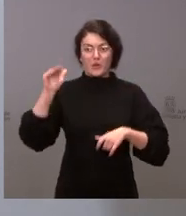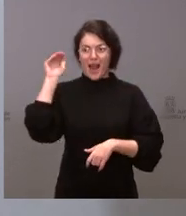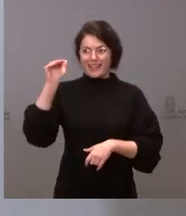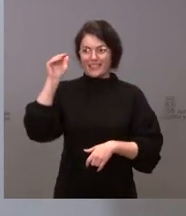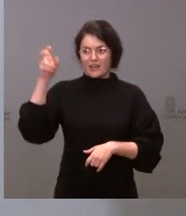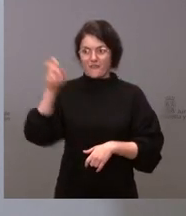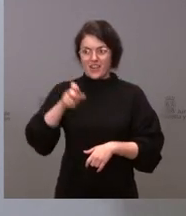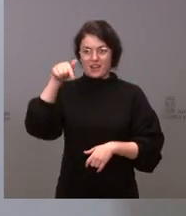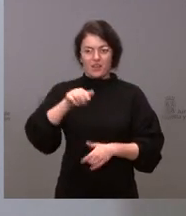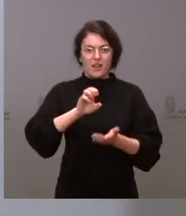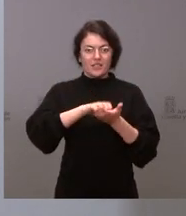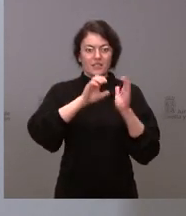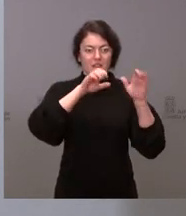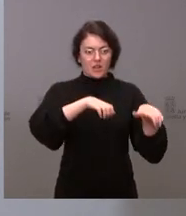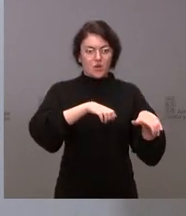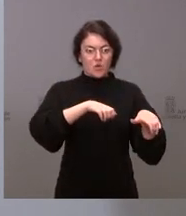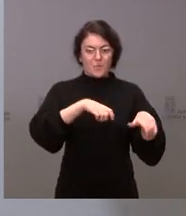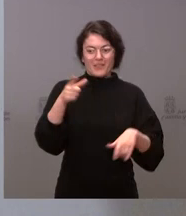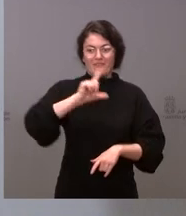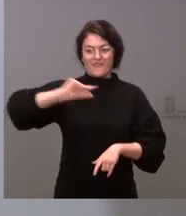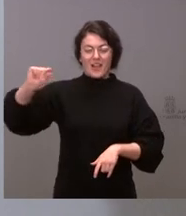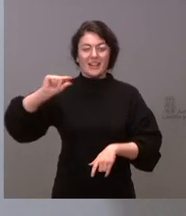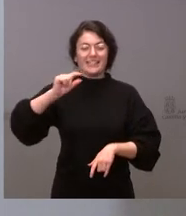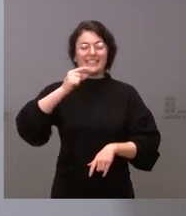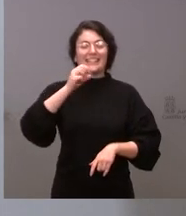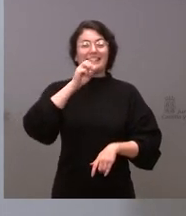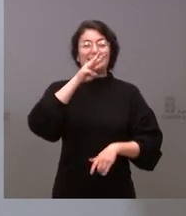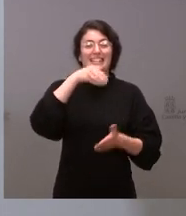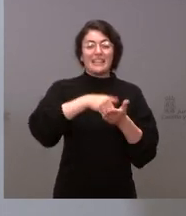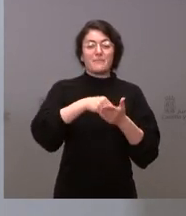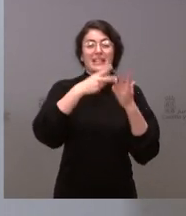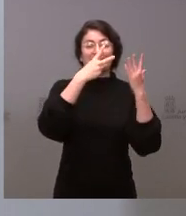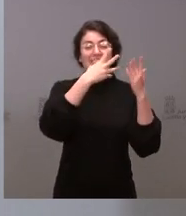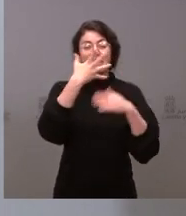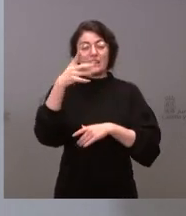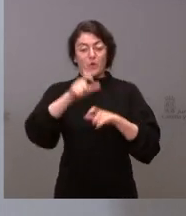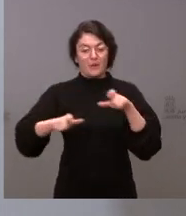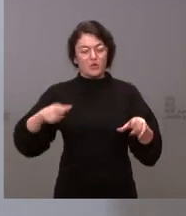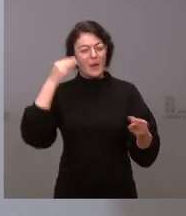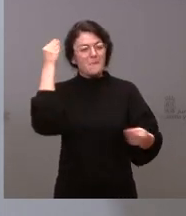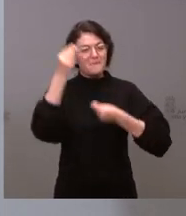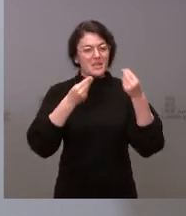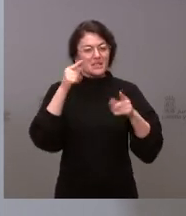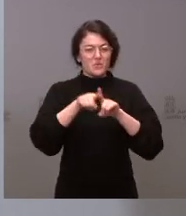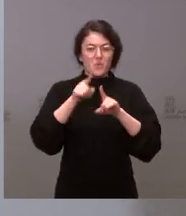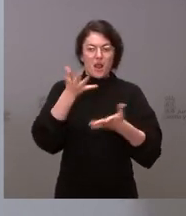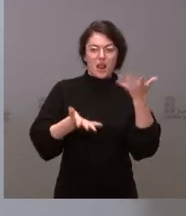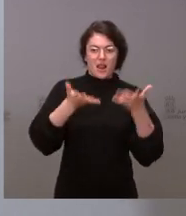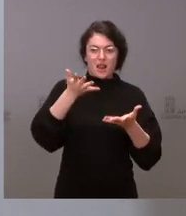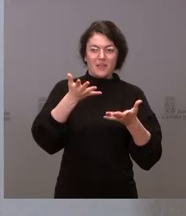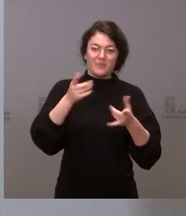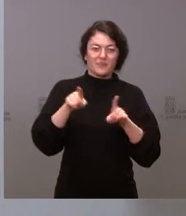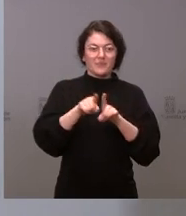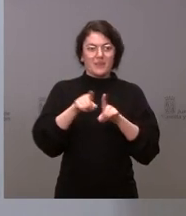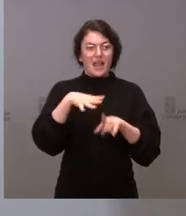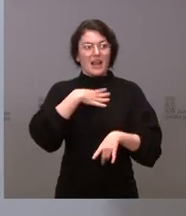según el INE, y perdimos 13.075 personas, la que más en España. ¿Cree que son números que dan pie a defender esa migración ordenada